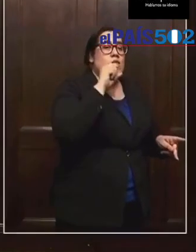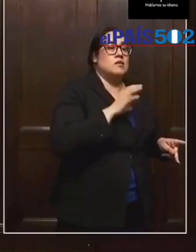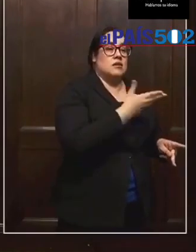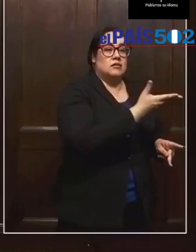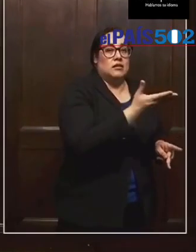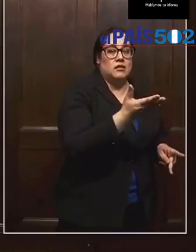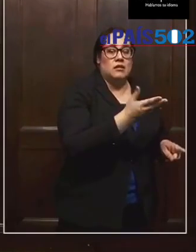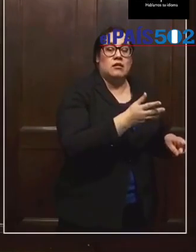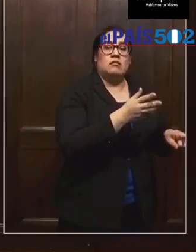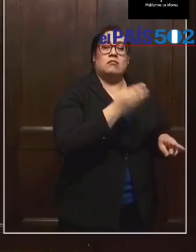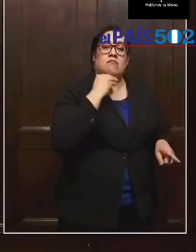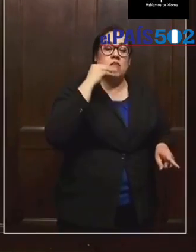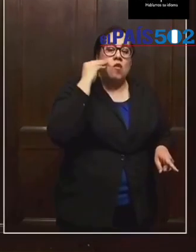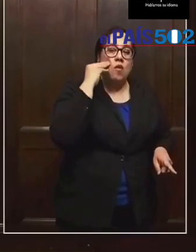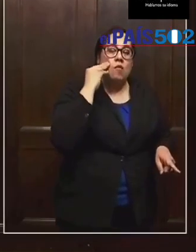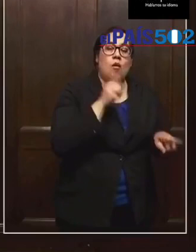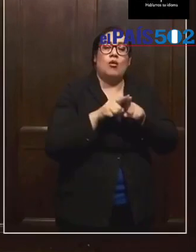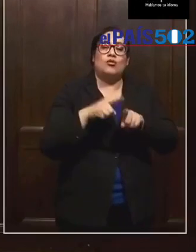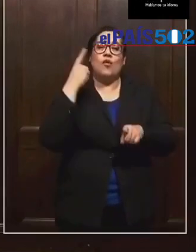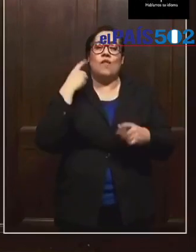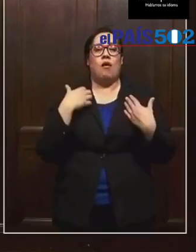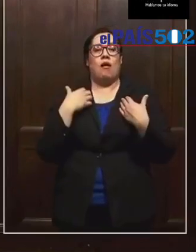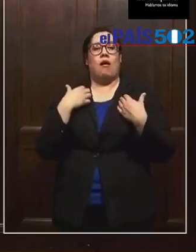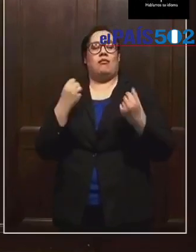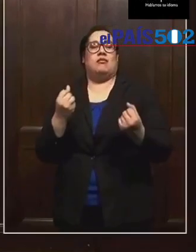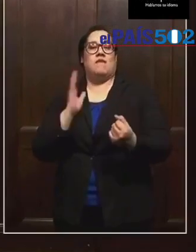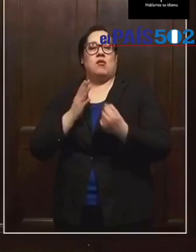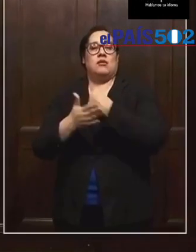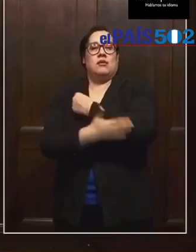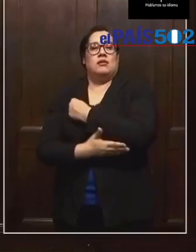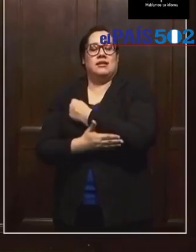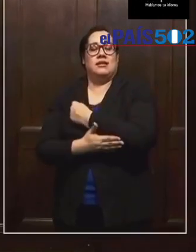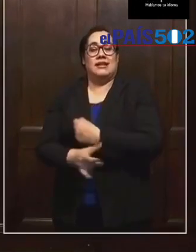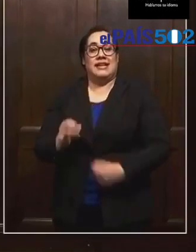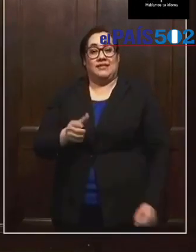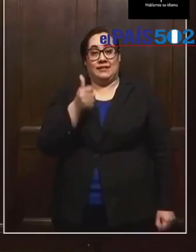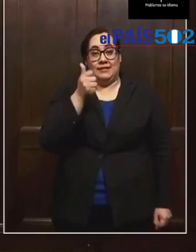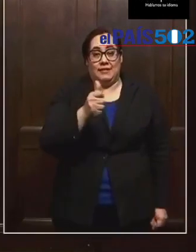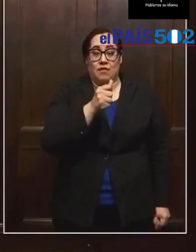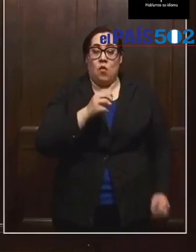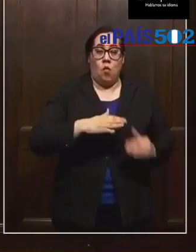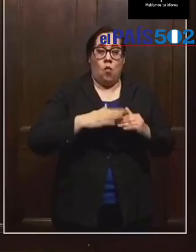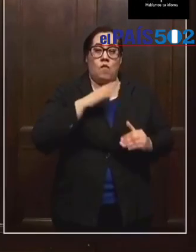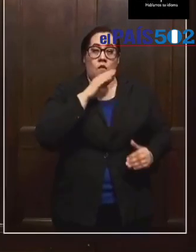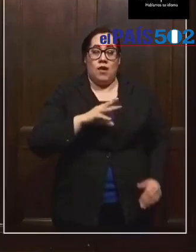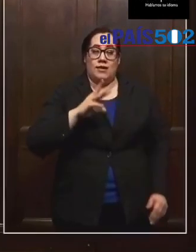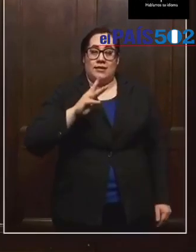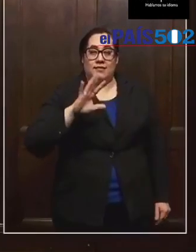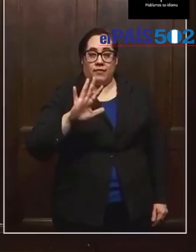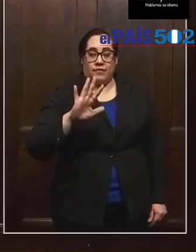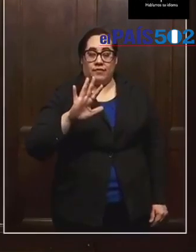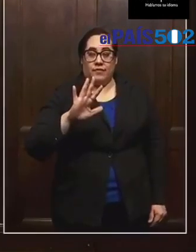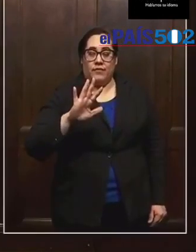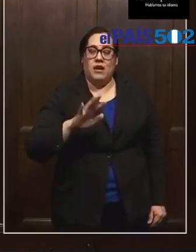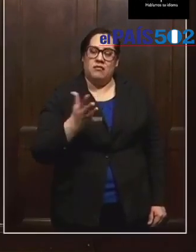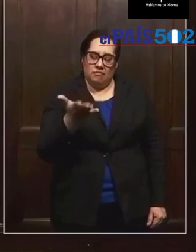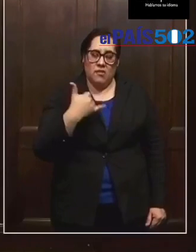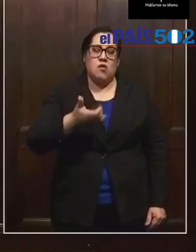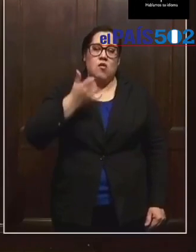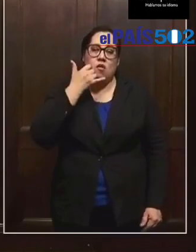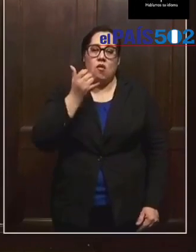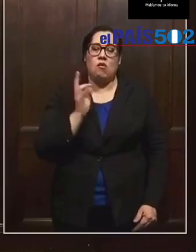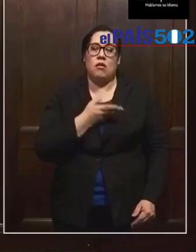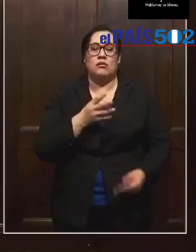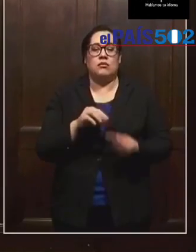y también por la salud de nuestro condado. Si eres mayor de 65 años, llámanos